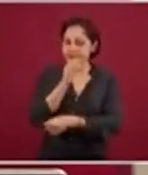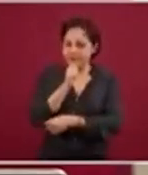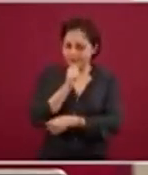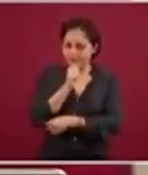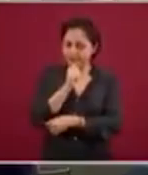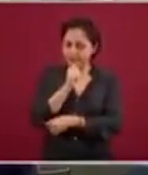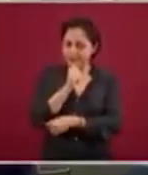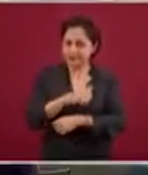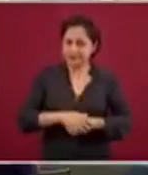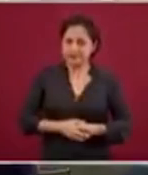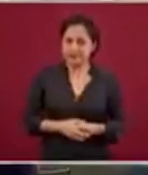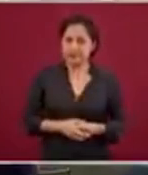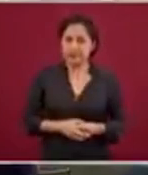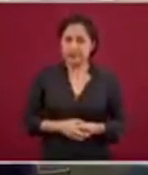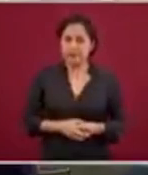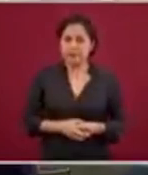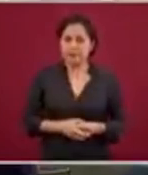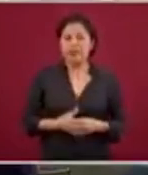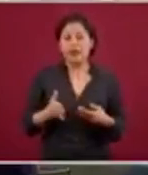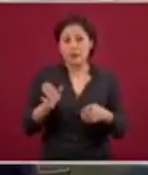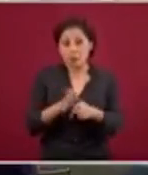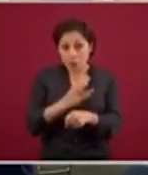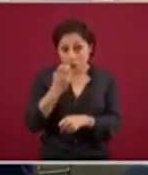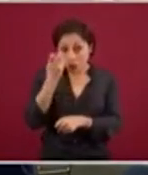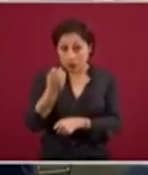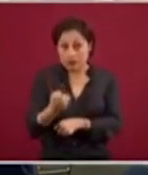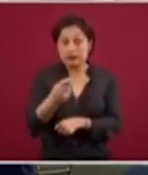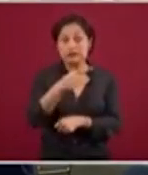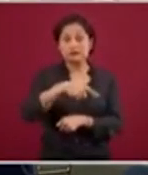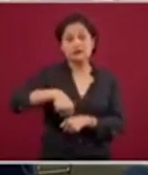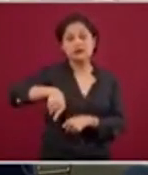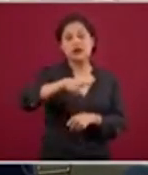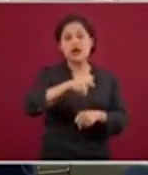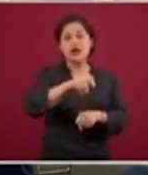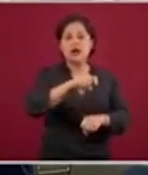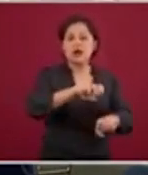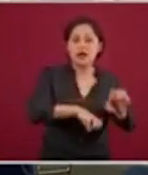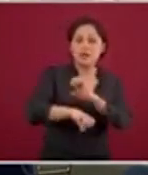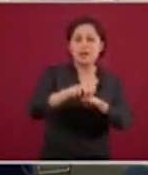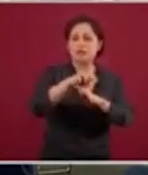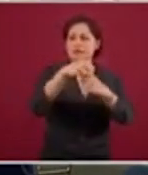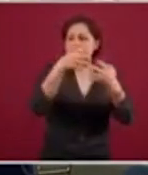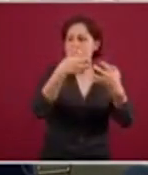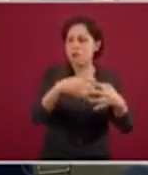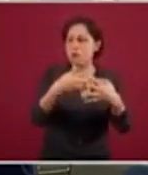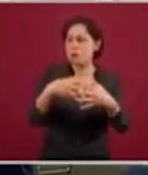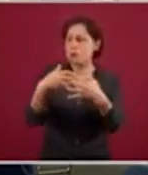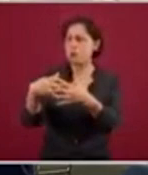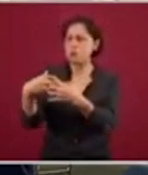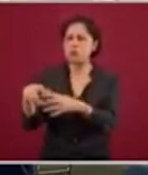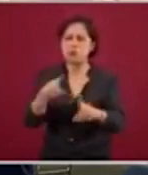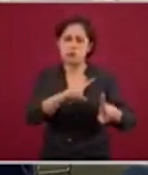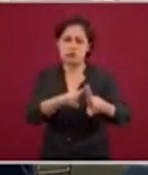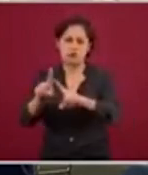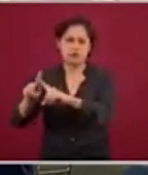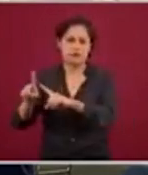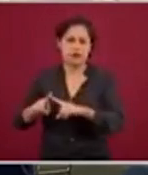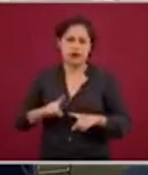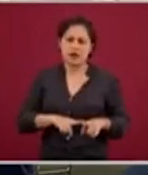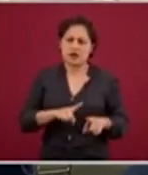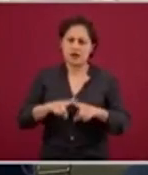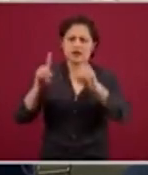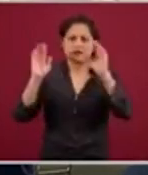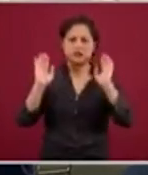Todas las actividades económicas lícitas y legales tienen un papel que jugar en la sociedad.